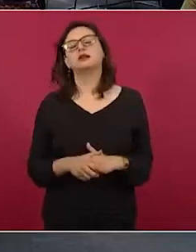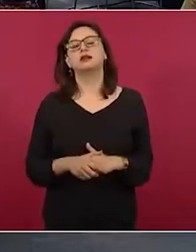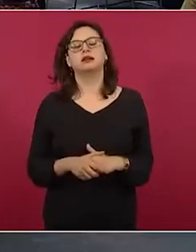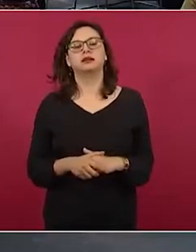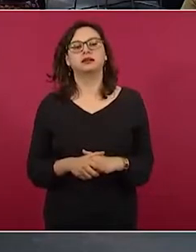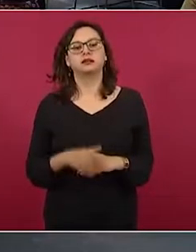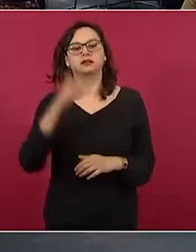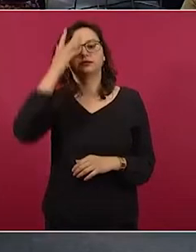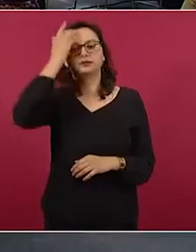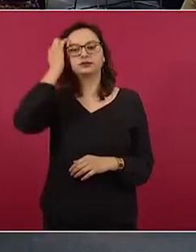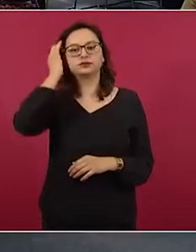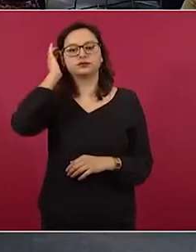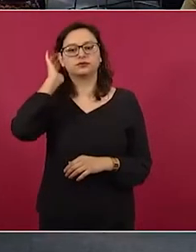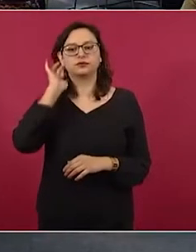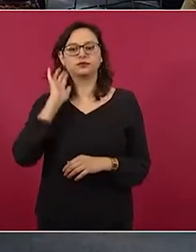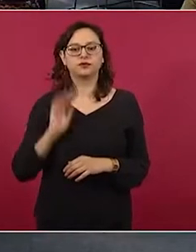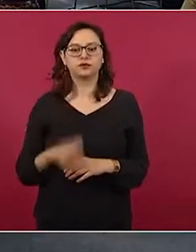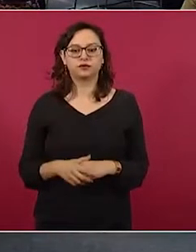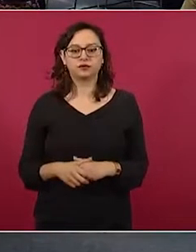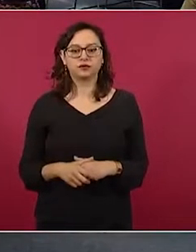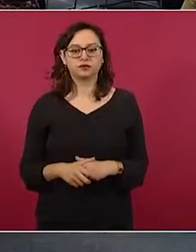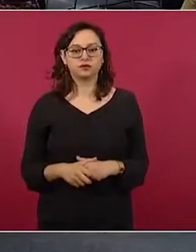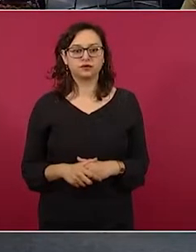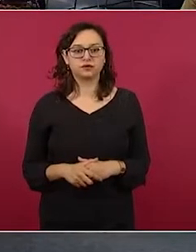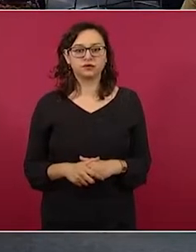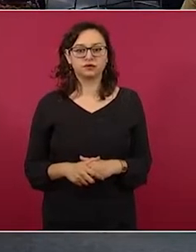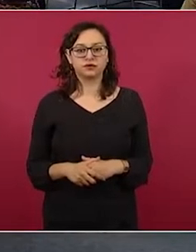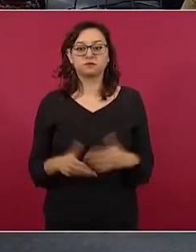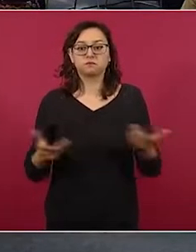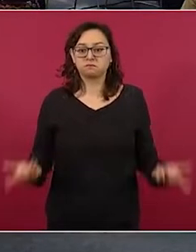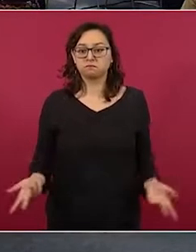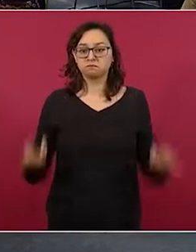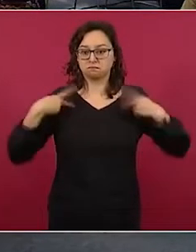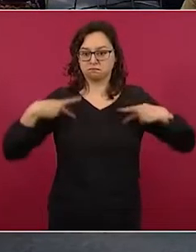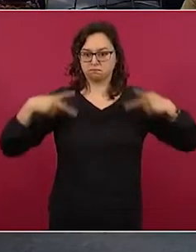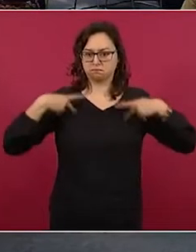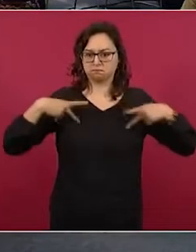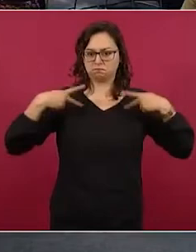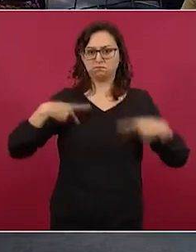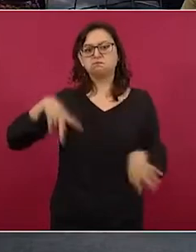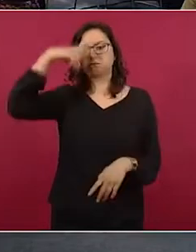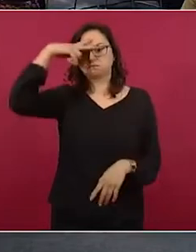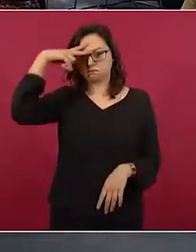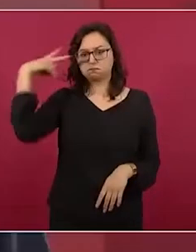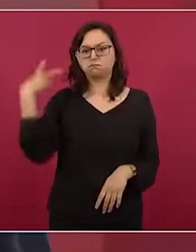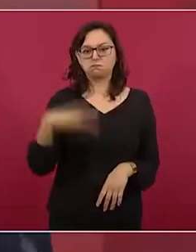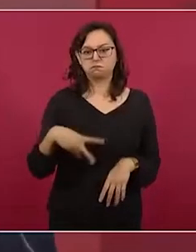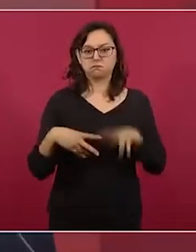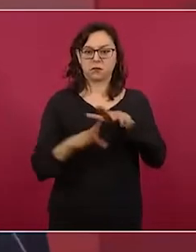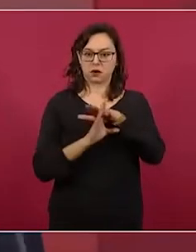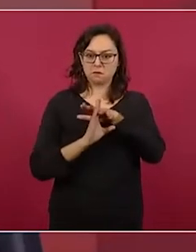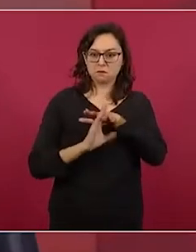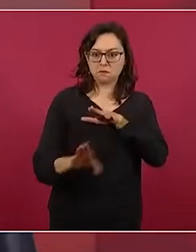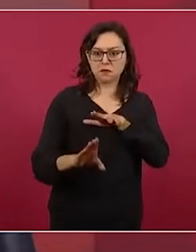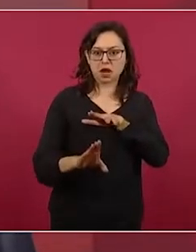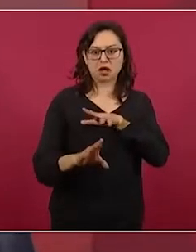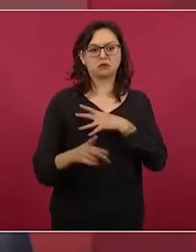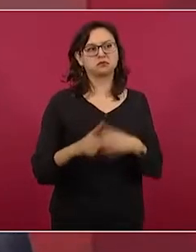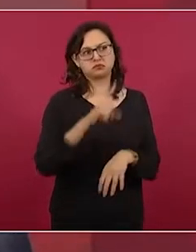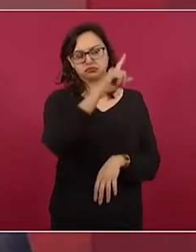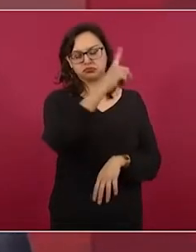nosotros, nuestros hermanos migrantes mexicanos, nos ayudan